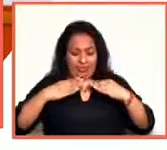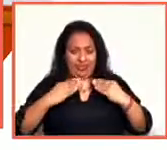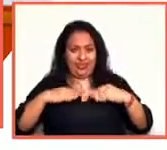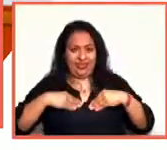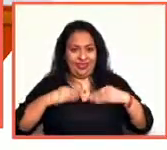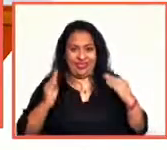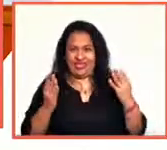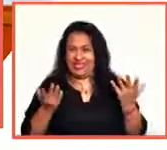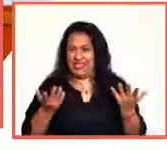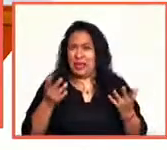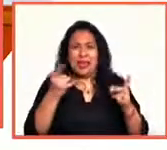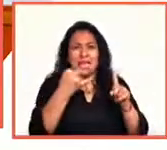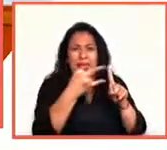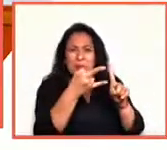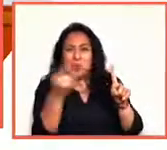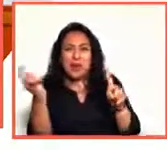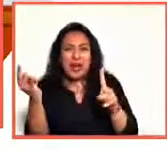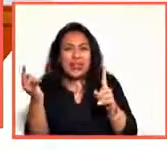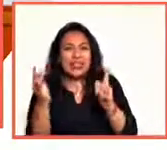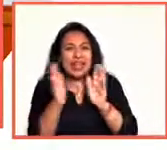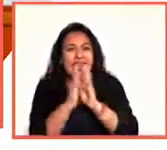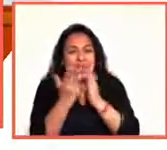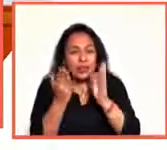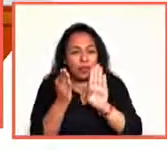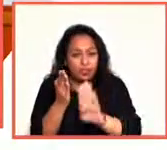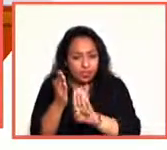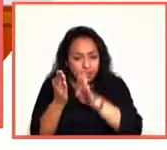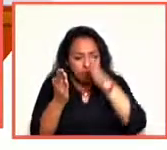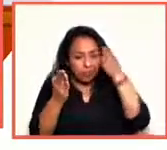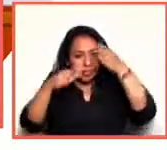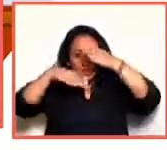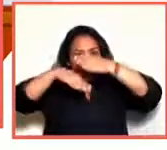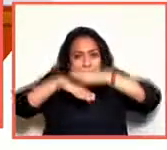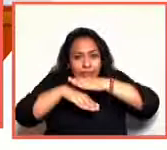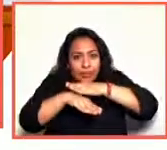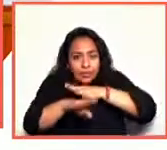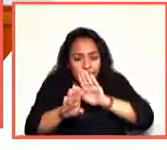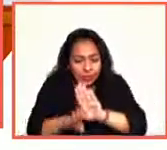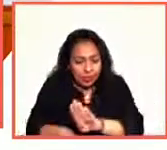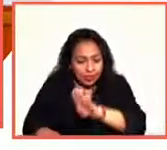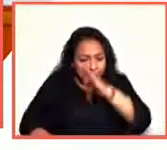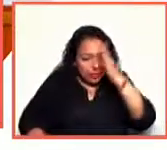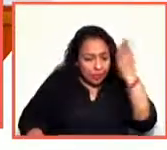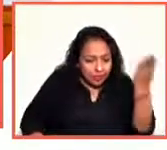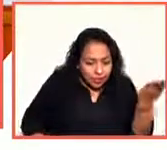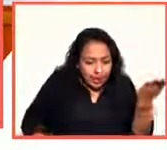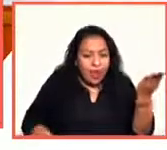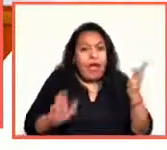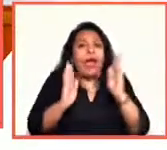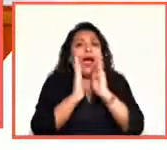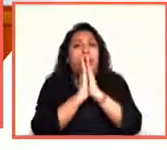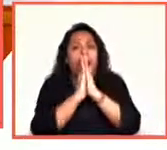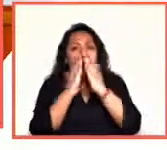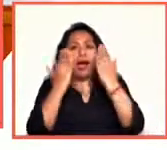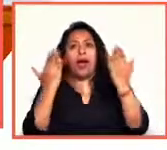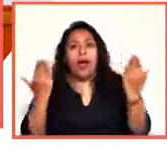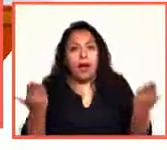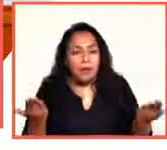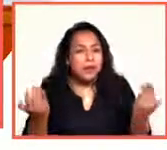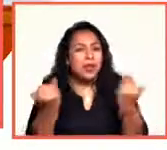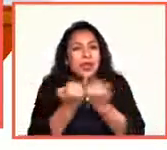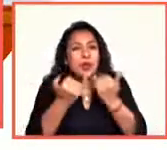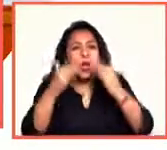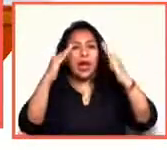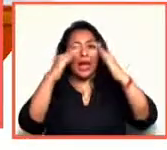la puerta del libro, por donde entramos al libro, al mover la portada estamos abriendo el libro, como quien abre una casa que